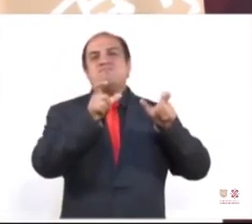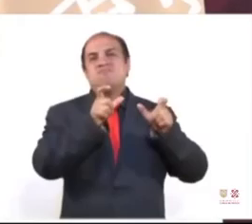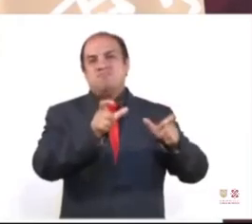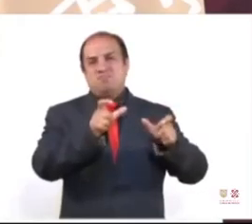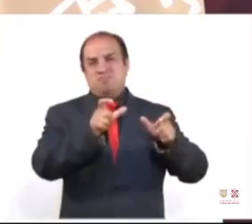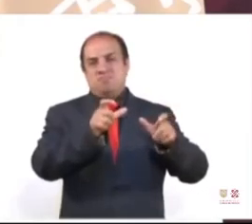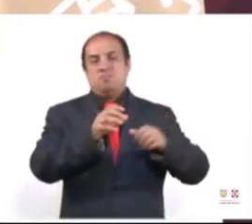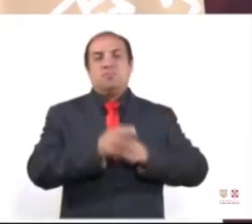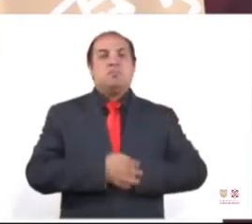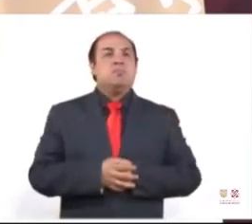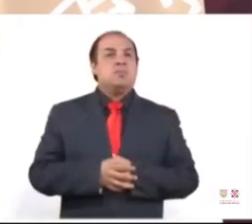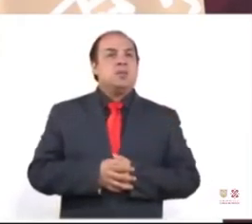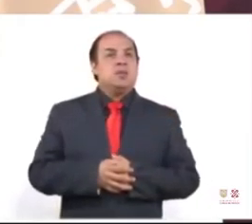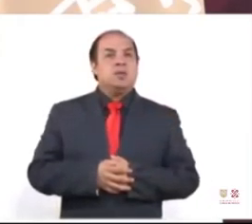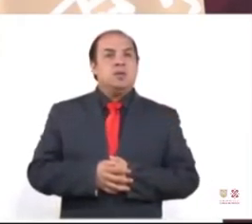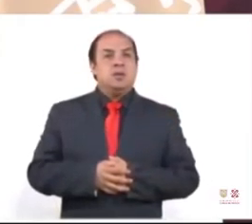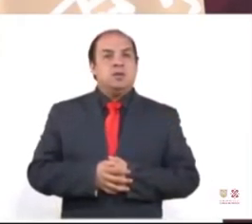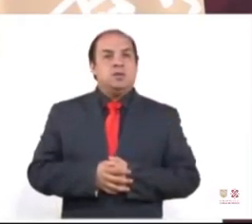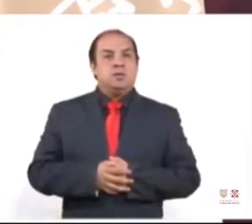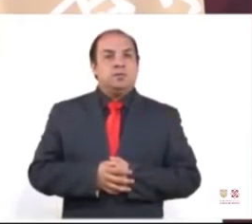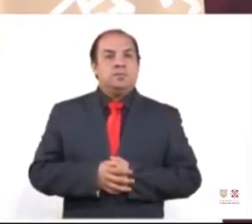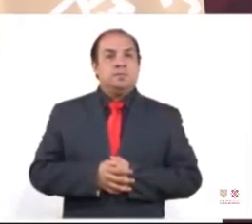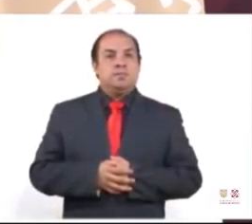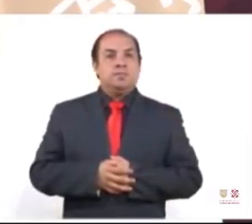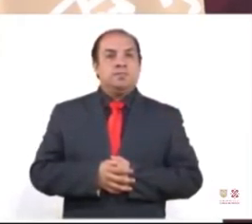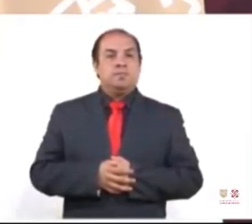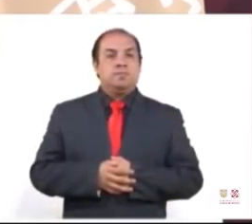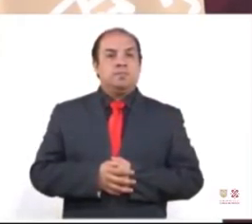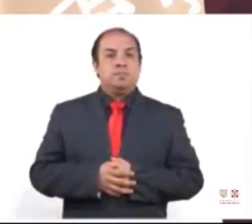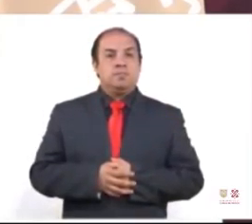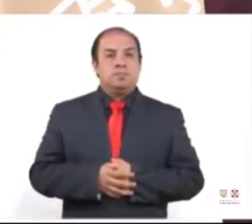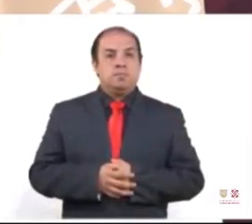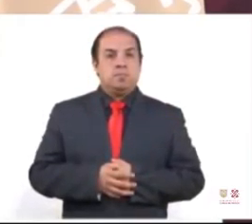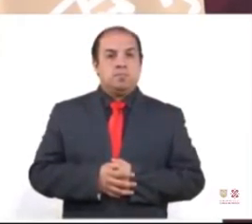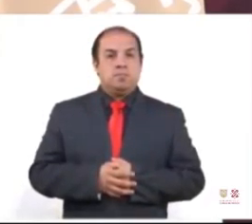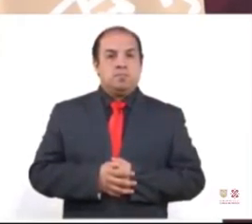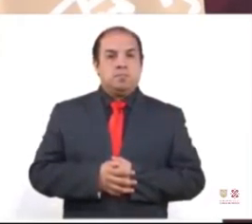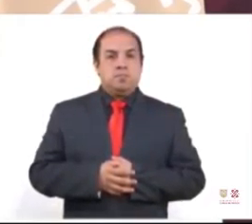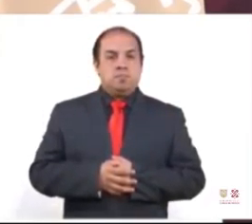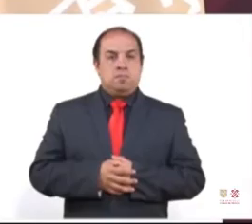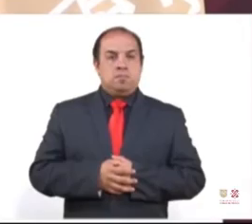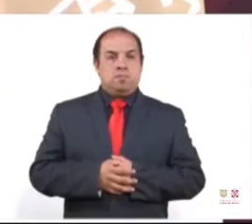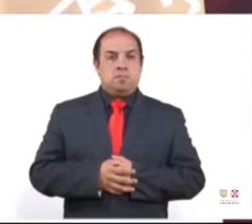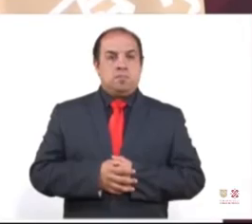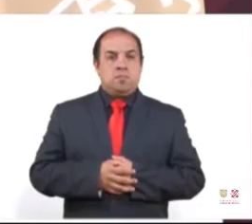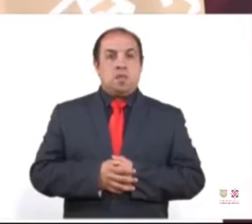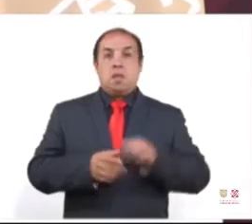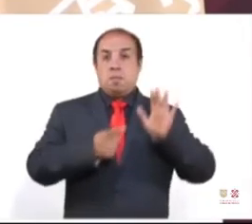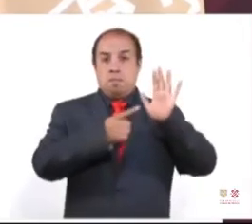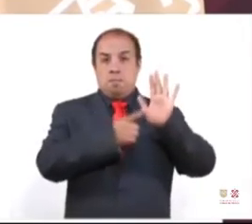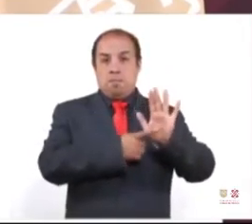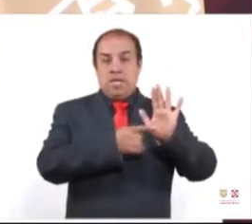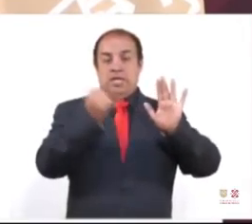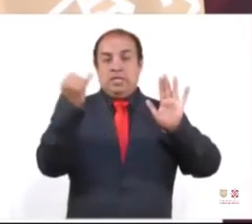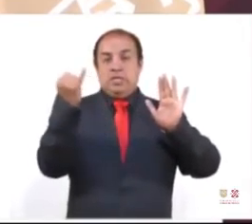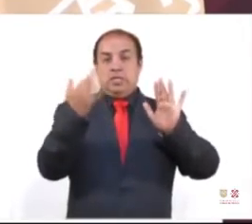Y por ello quiero presentarles imágenes fuertes